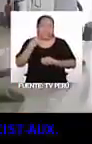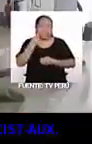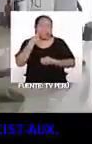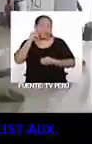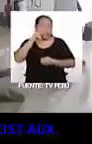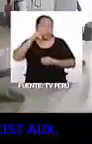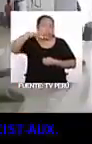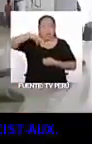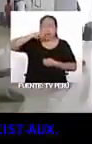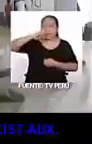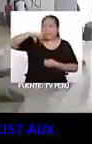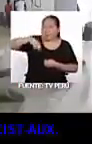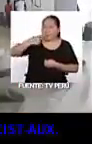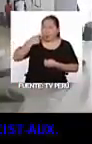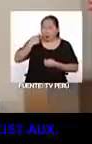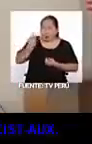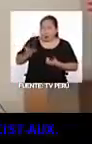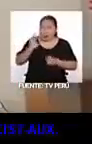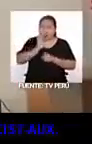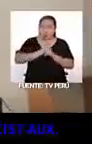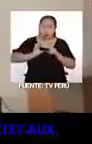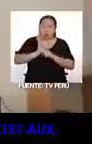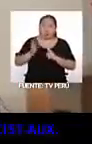K-pop? O sea, ¿conoces acerca de la cultura?